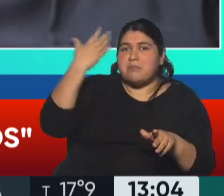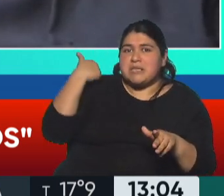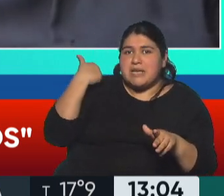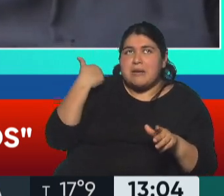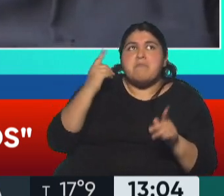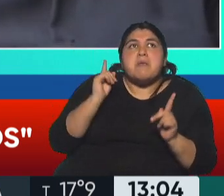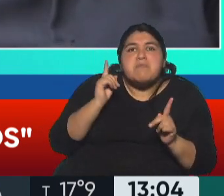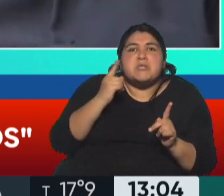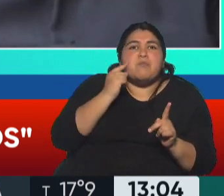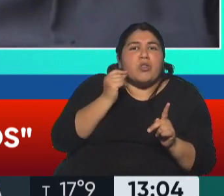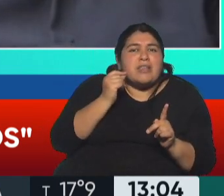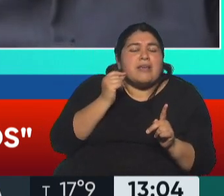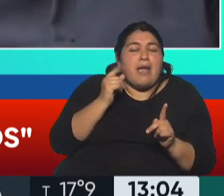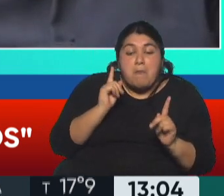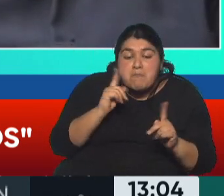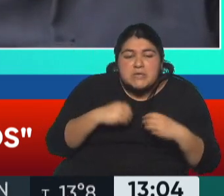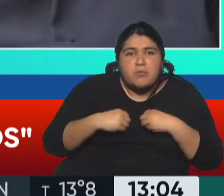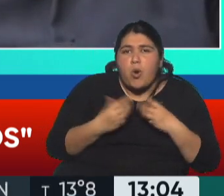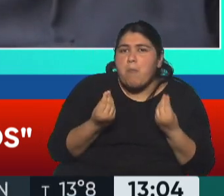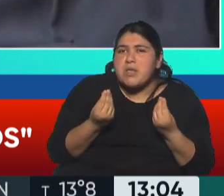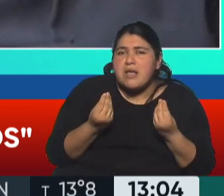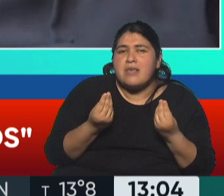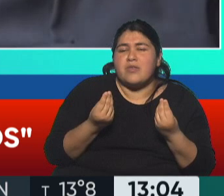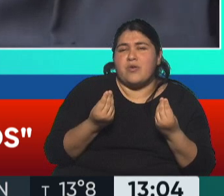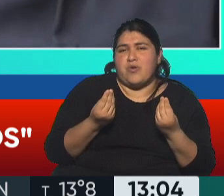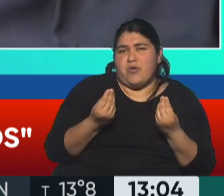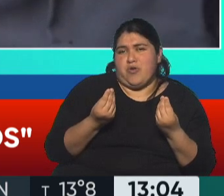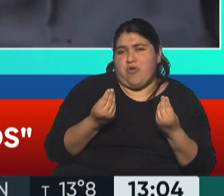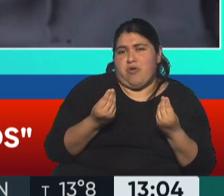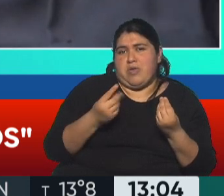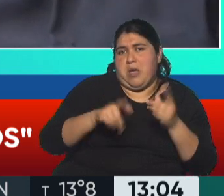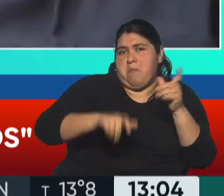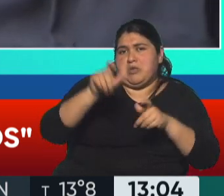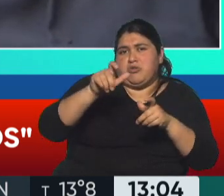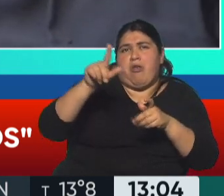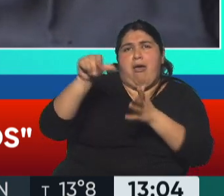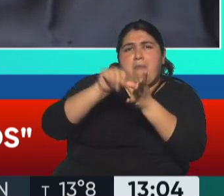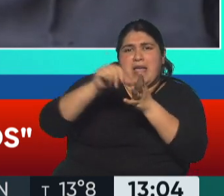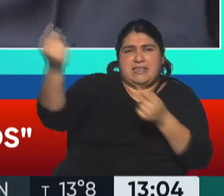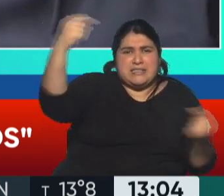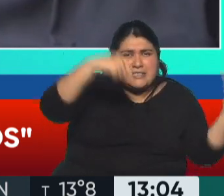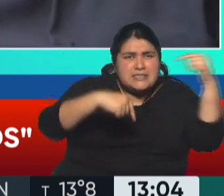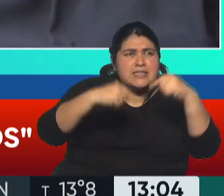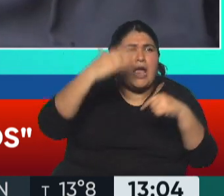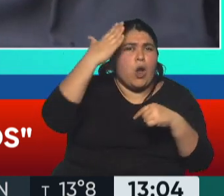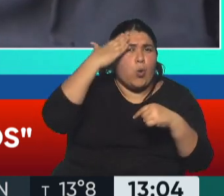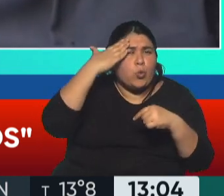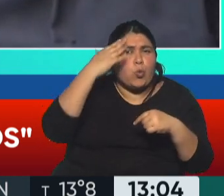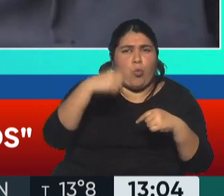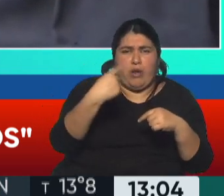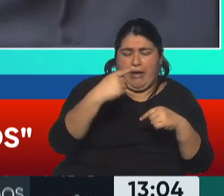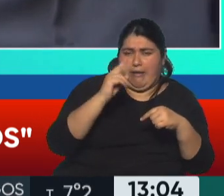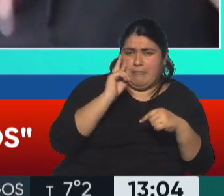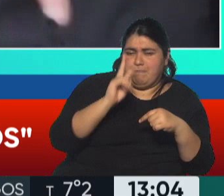de septiembre. El mismo miedo del extranjero, del exterior, de las culturas que no entendemos.